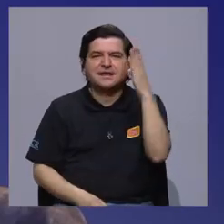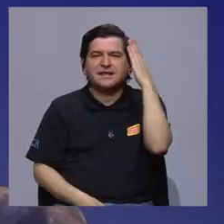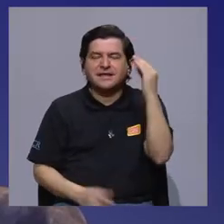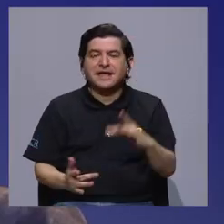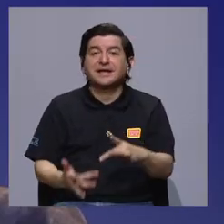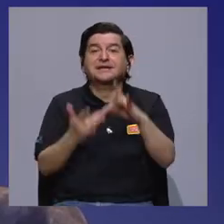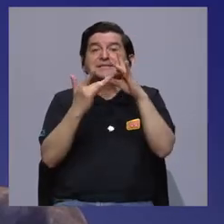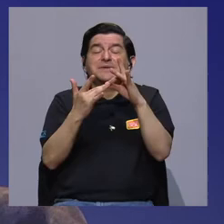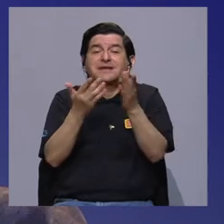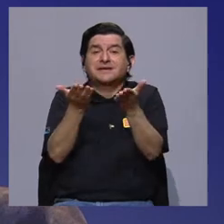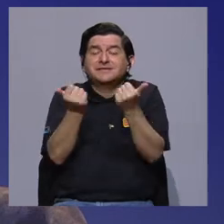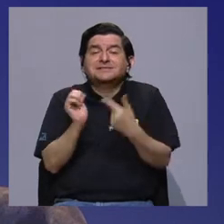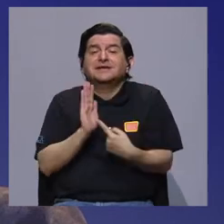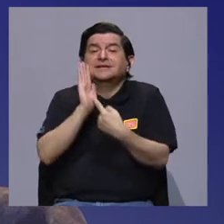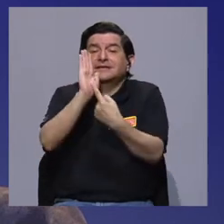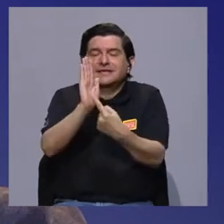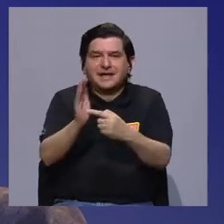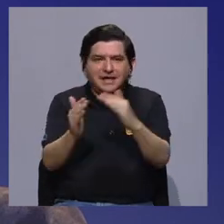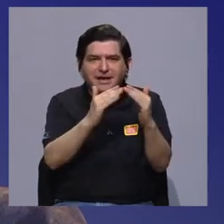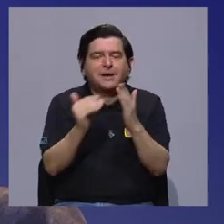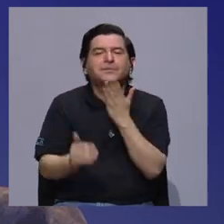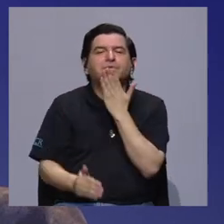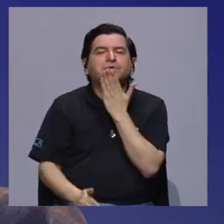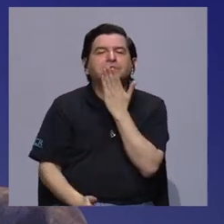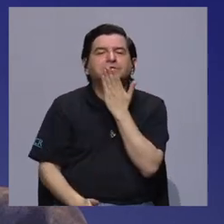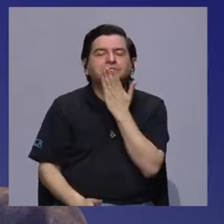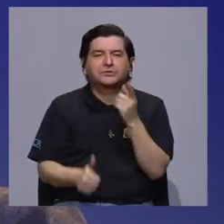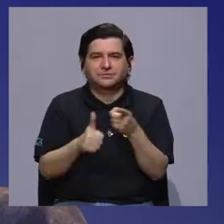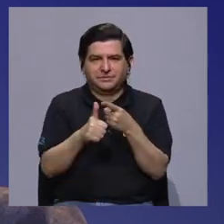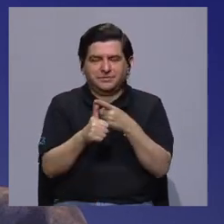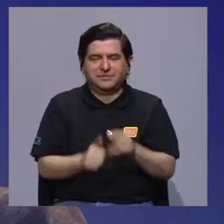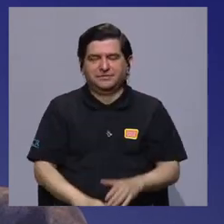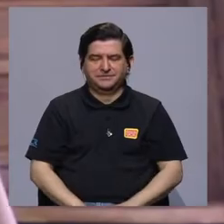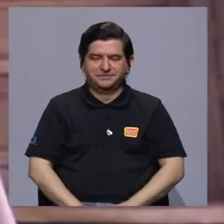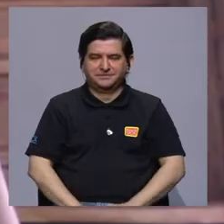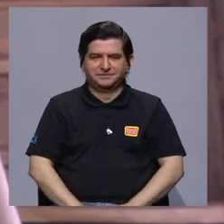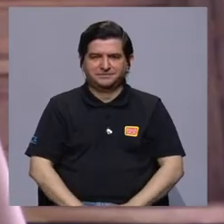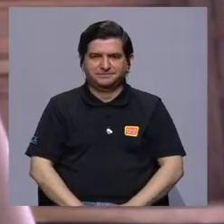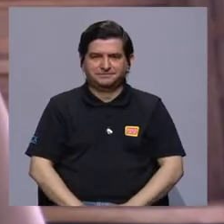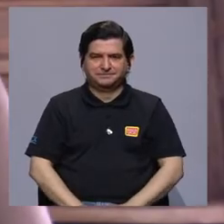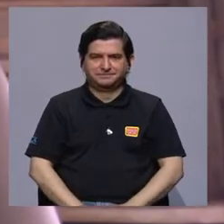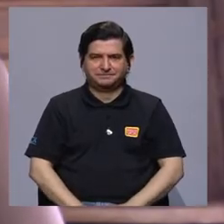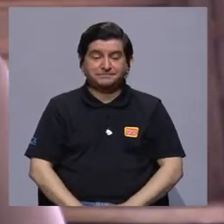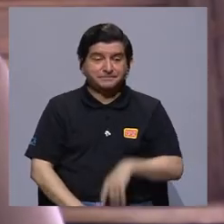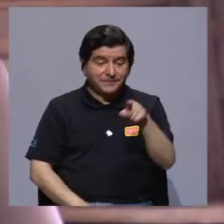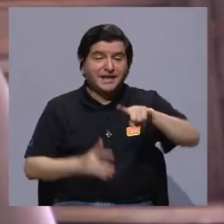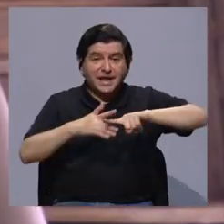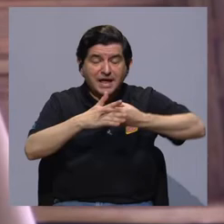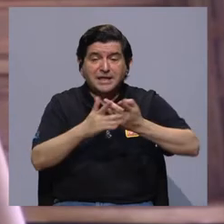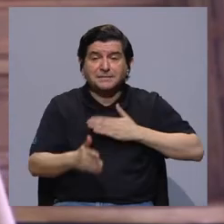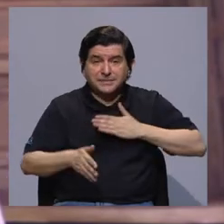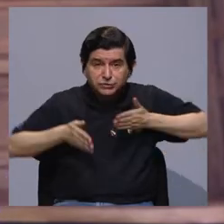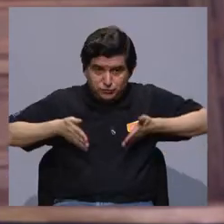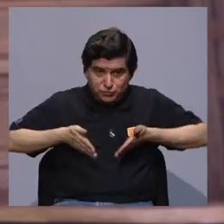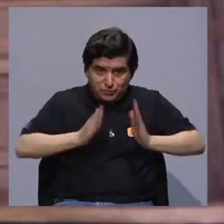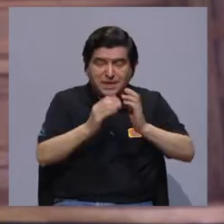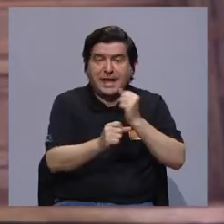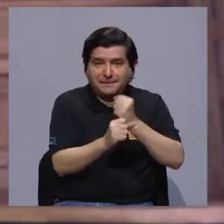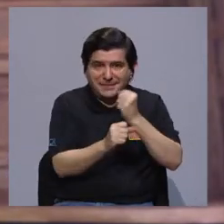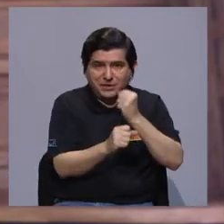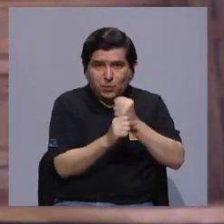experiencia particular que usted quiera señalar. ¿Poblaciones indígenas? Sí, bueno, ahí empezó mi camino